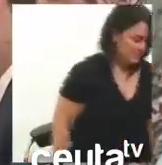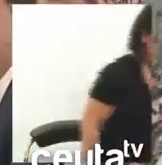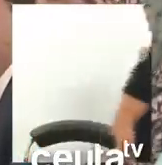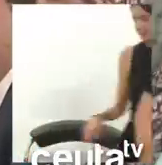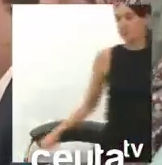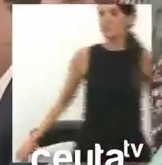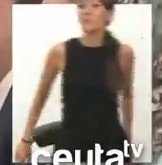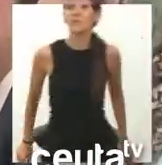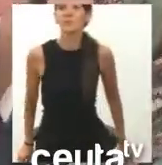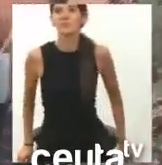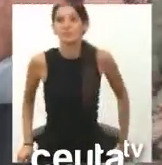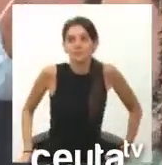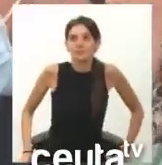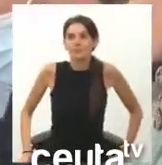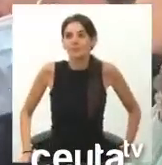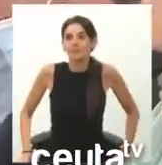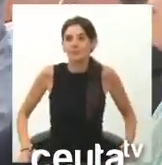Señor Rontomé, tiene usted la palabra.